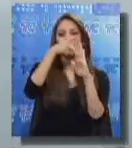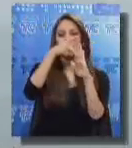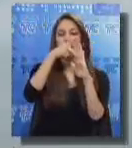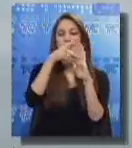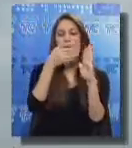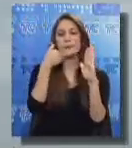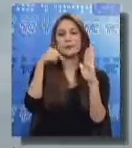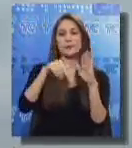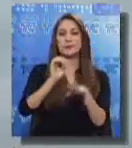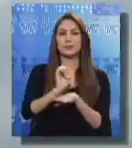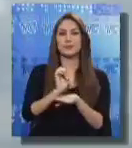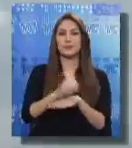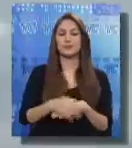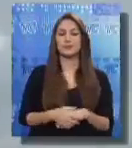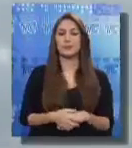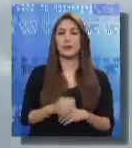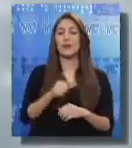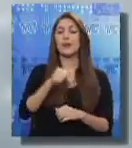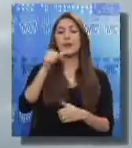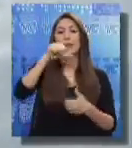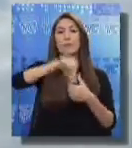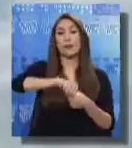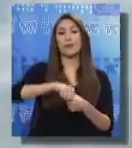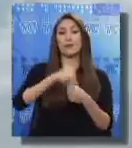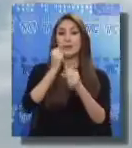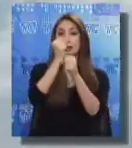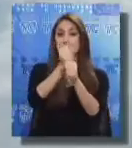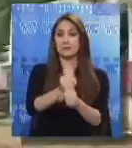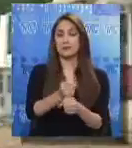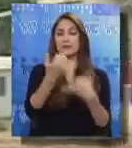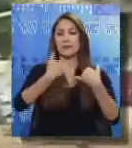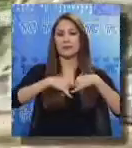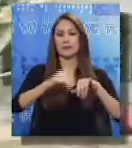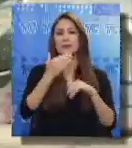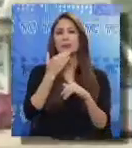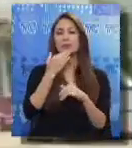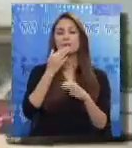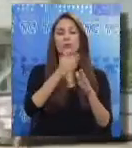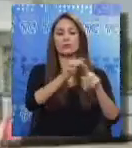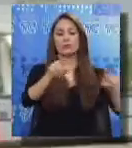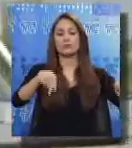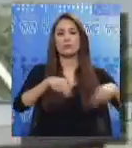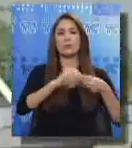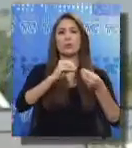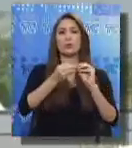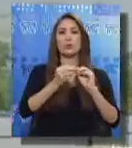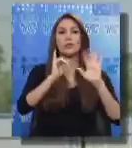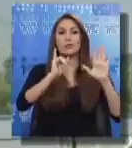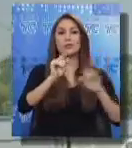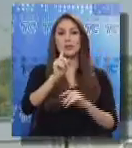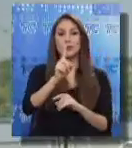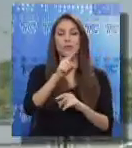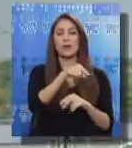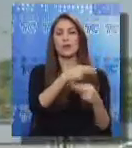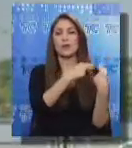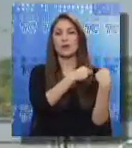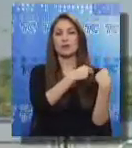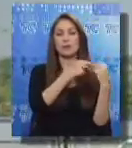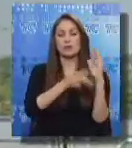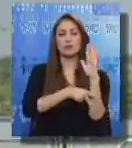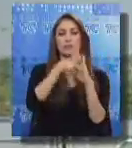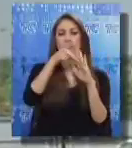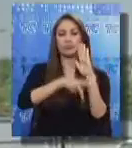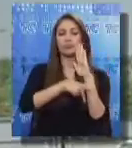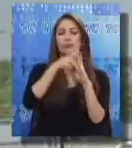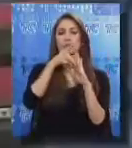del crudo nacional. Petromazonas mantendrá la titularidad sobre el Bloque 61 y continuará como operador responsable del mismo.